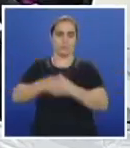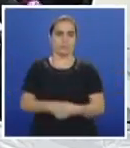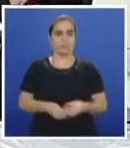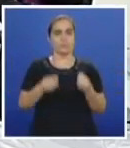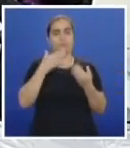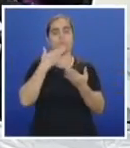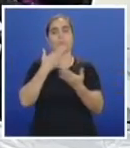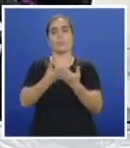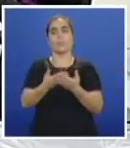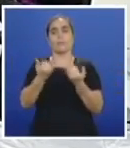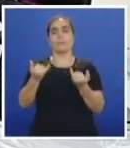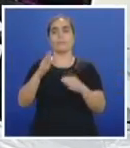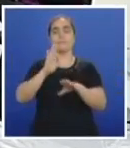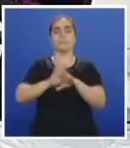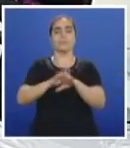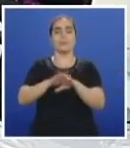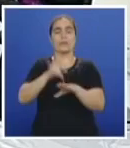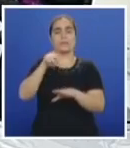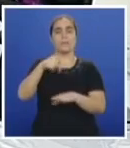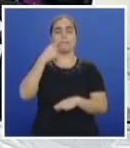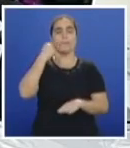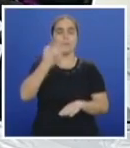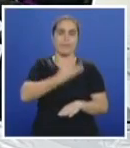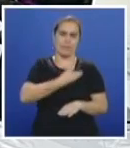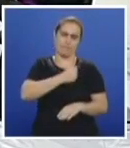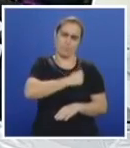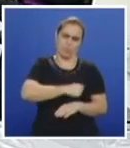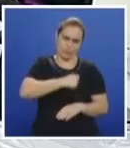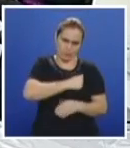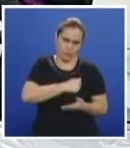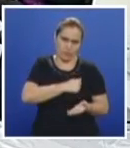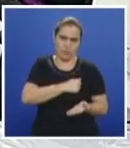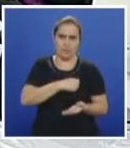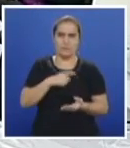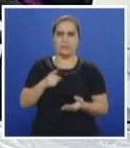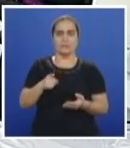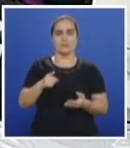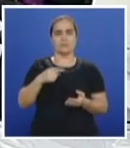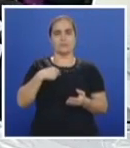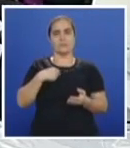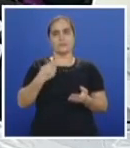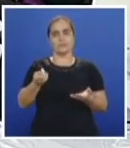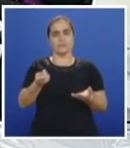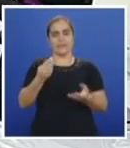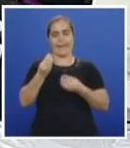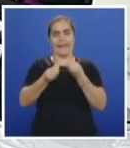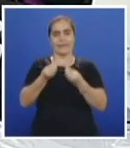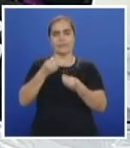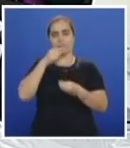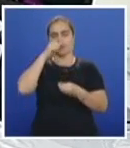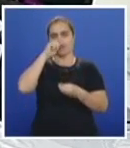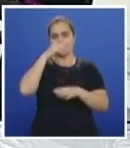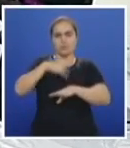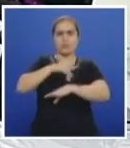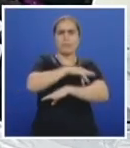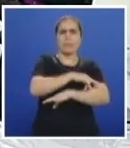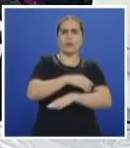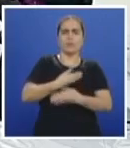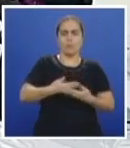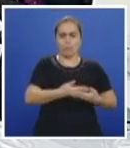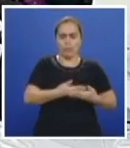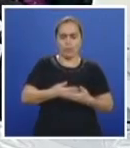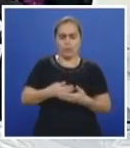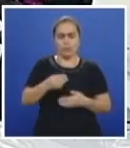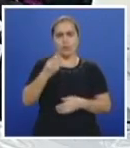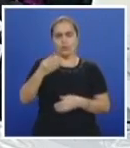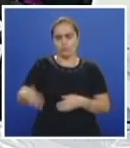haber estado con nosotros. El mensaje también para los padres de familia, hombre, como decíamos ahora con el secretario, no pongan a madrugar a los niños de dos y tres años a las cinco de